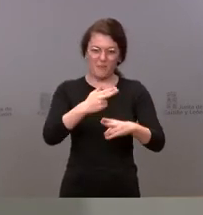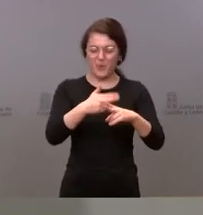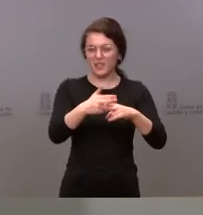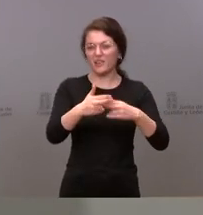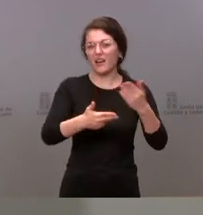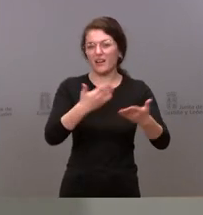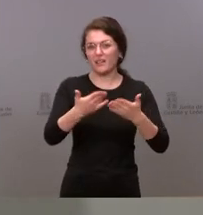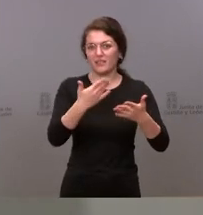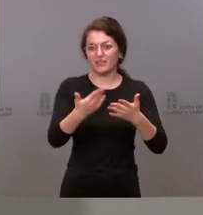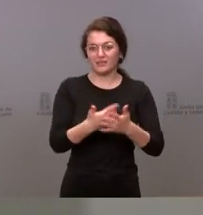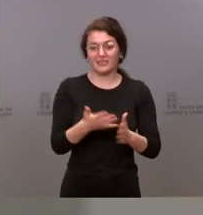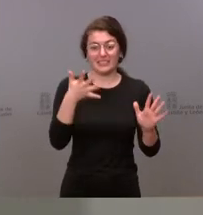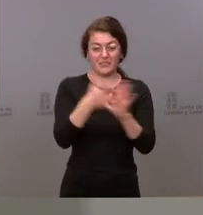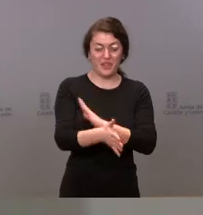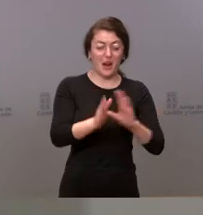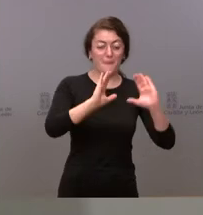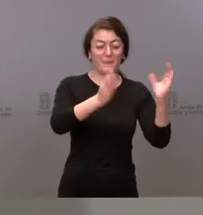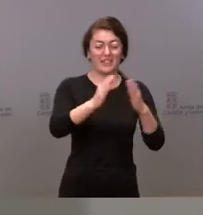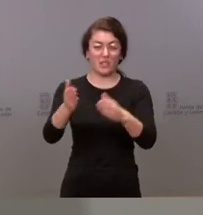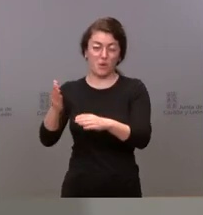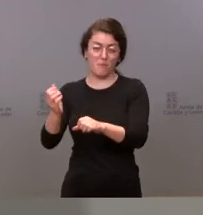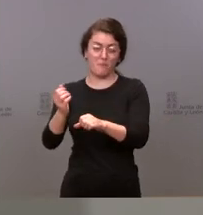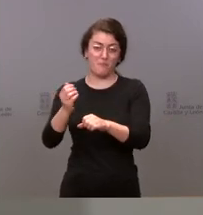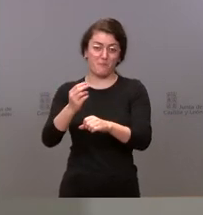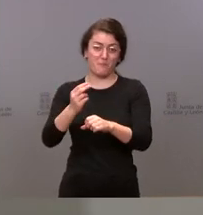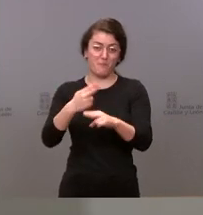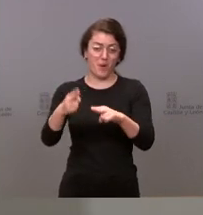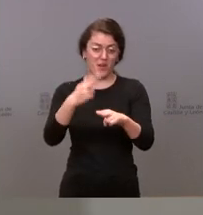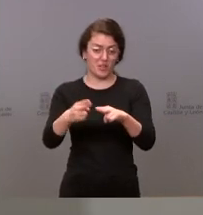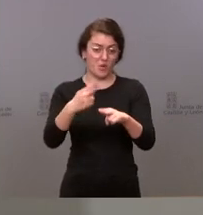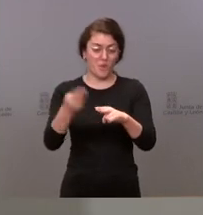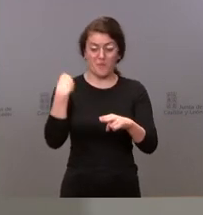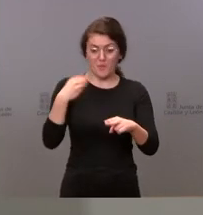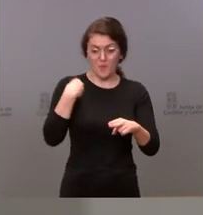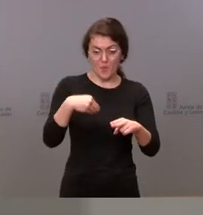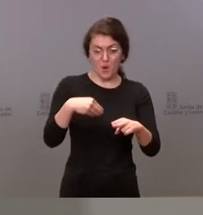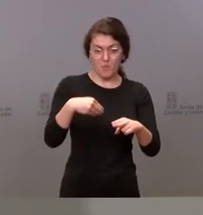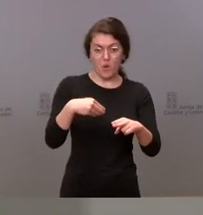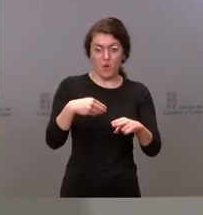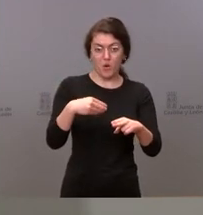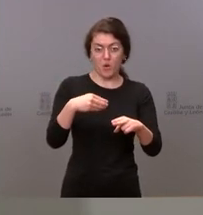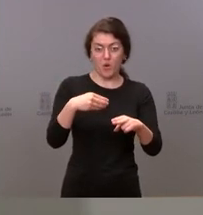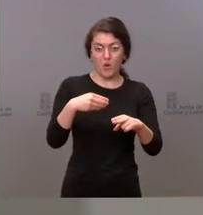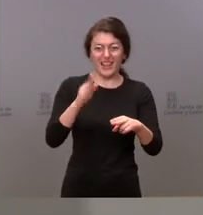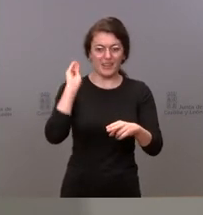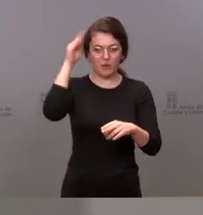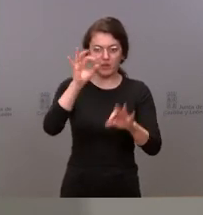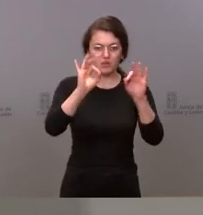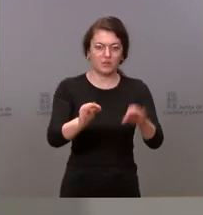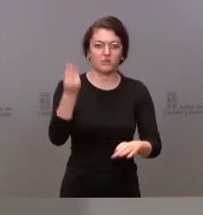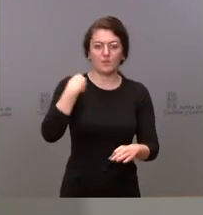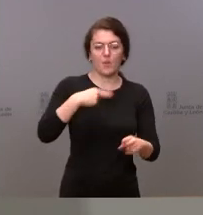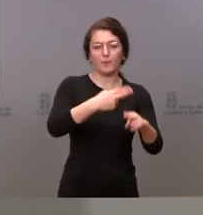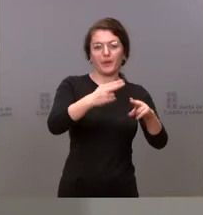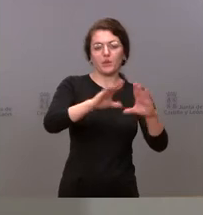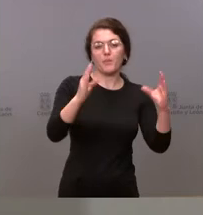políticos que fuera de esto participan en la democracia y por tanto aquellos partidos de ámbito local pues también van a